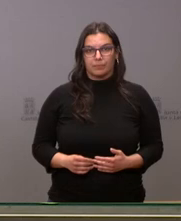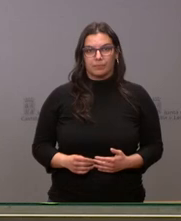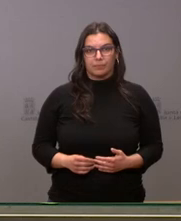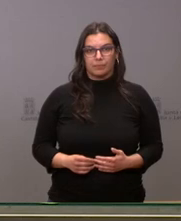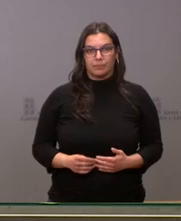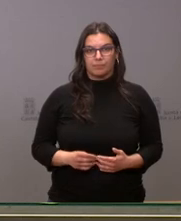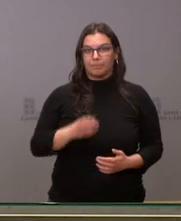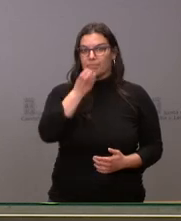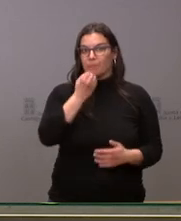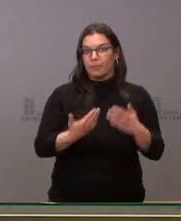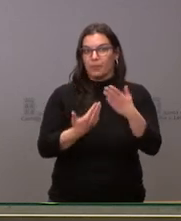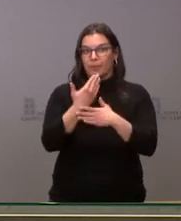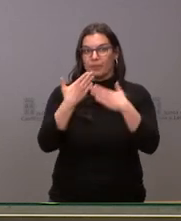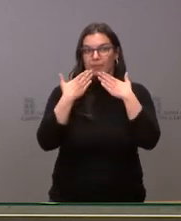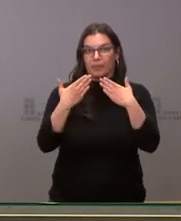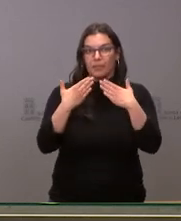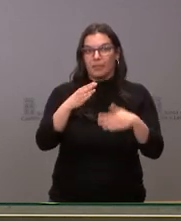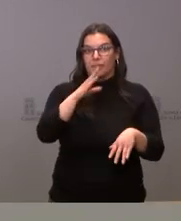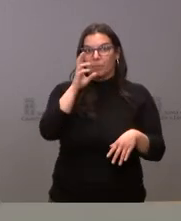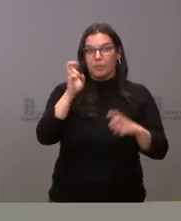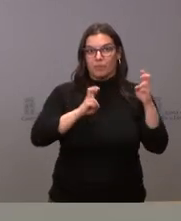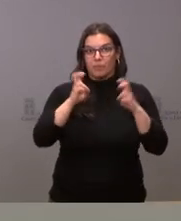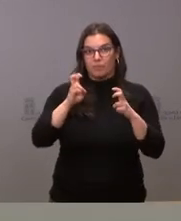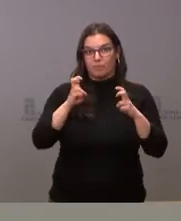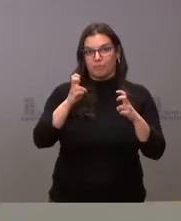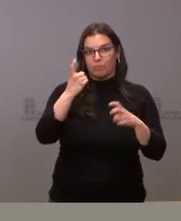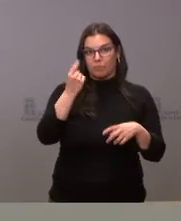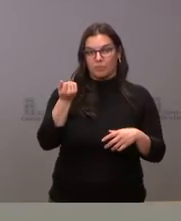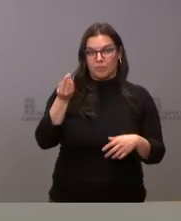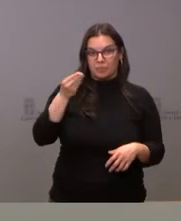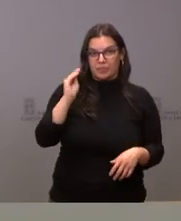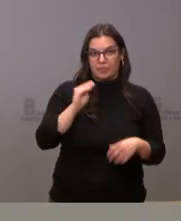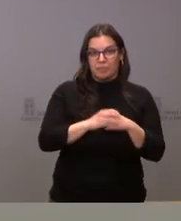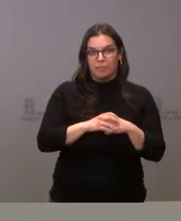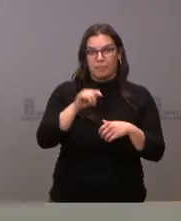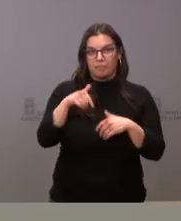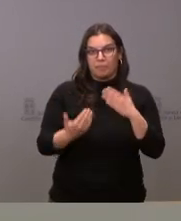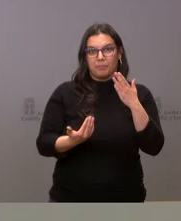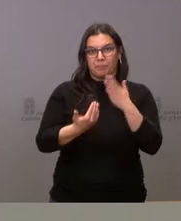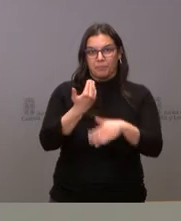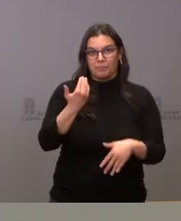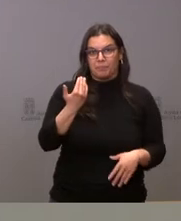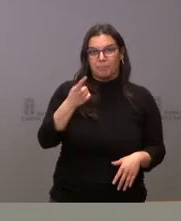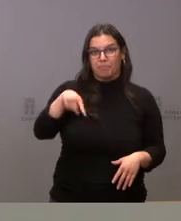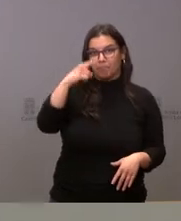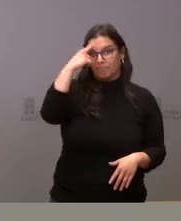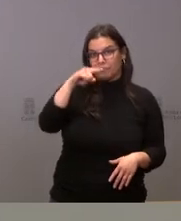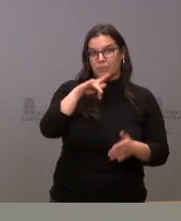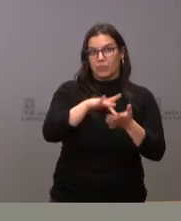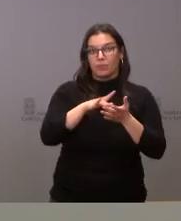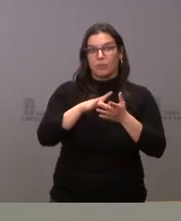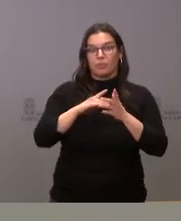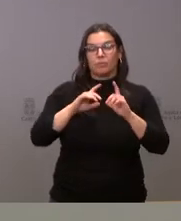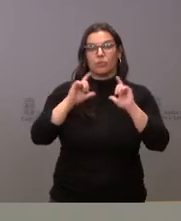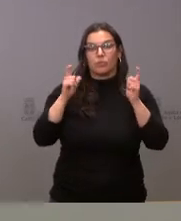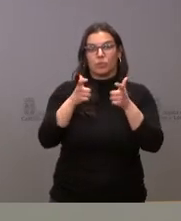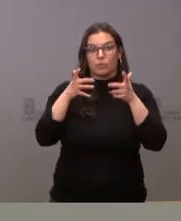Buenos días y muchas gracias por su presencia una vez más aquí. Esta mañana hemos tenido, como saben ustedes, una reunión del Consejo de Gobierno